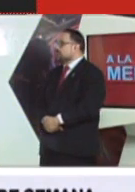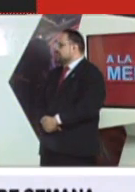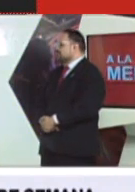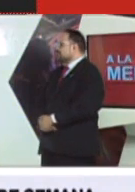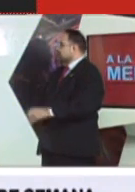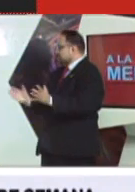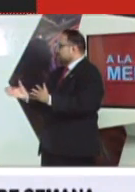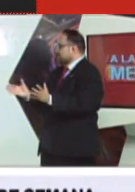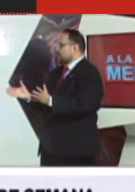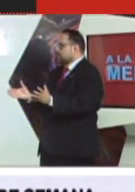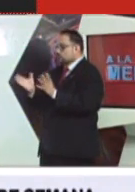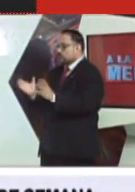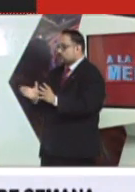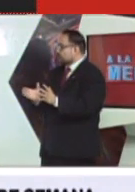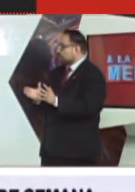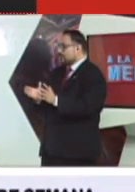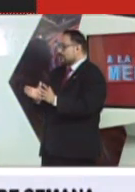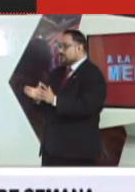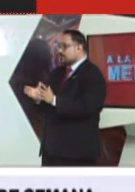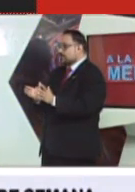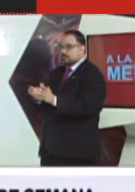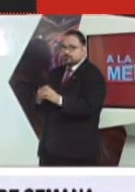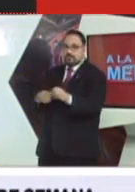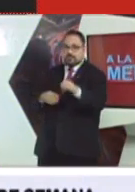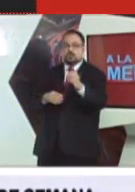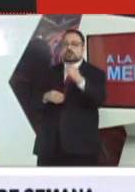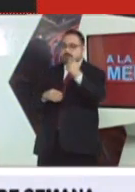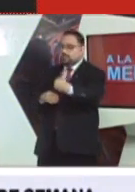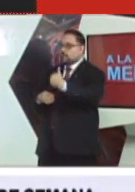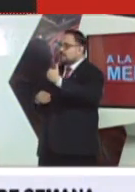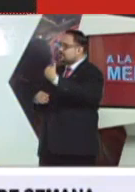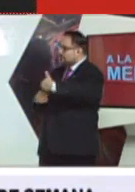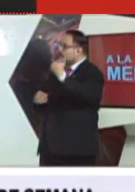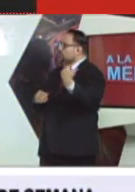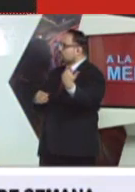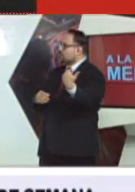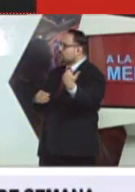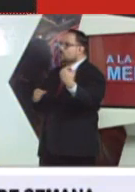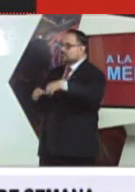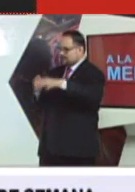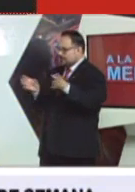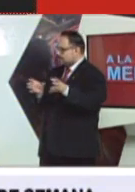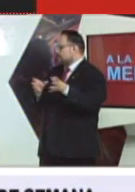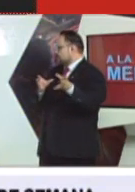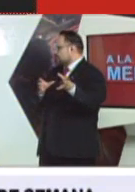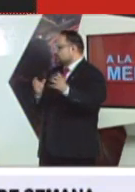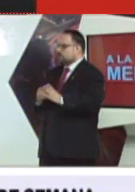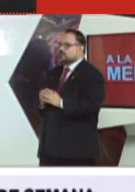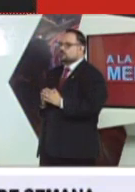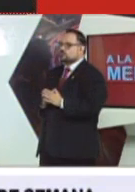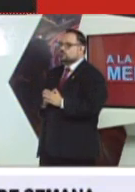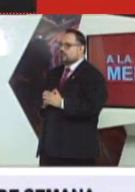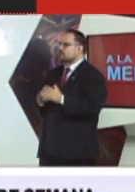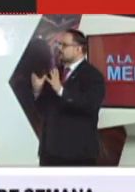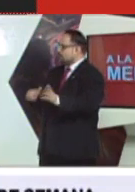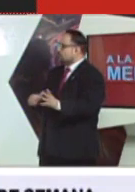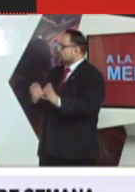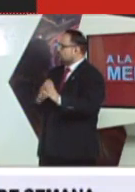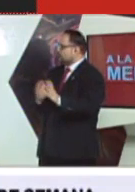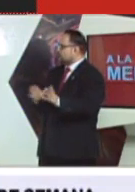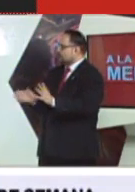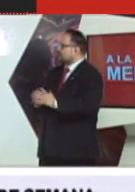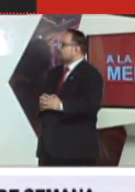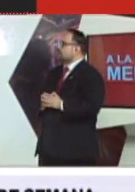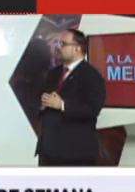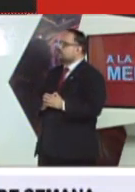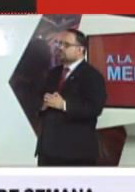se dio precisamente ese relajamiento, recordemos que el fin de semana, el 10 de mayo, se podía sábado y domingo salir a estos lugares, salvo